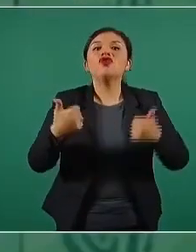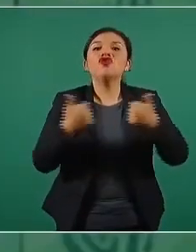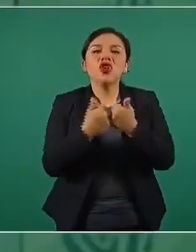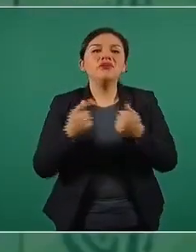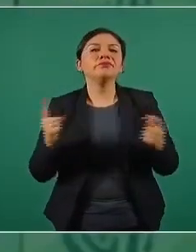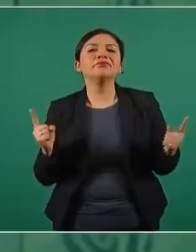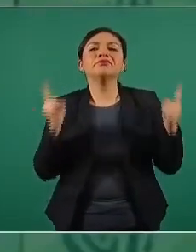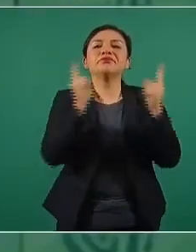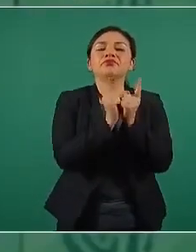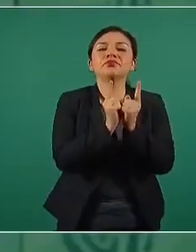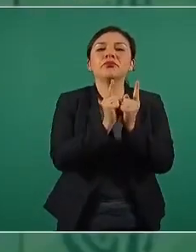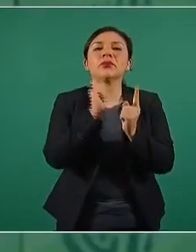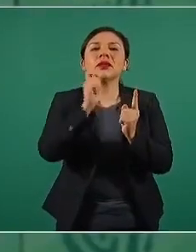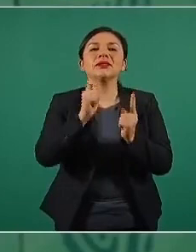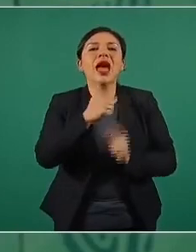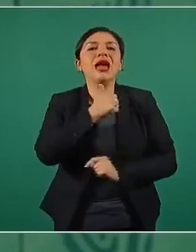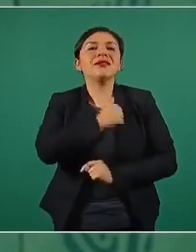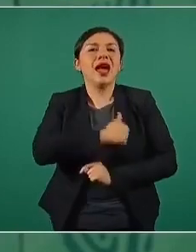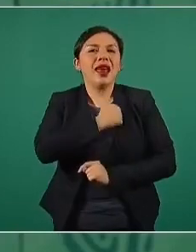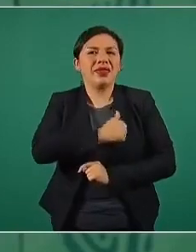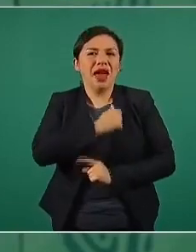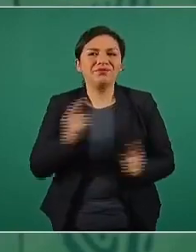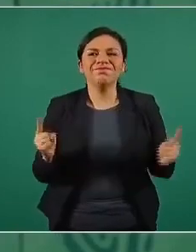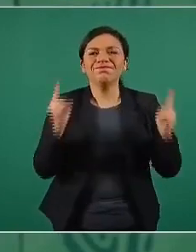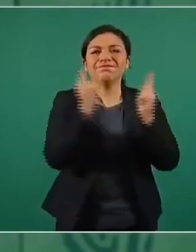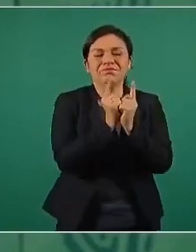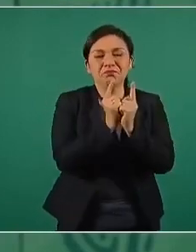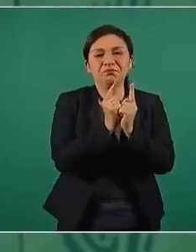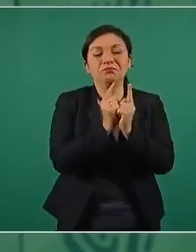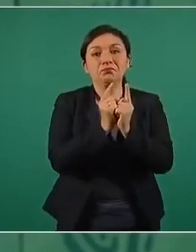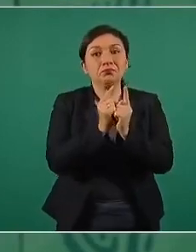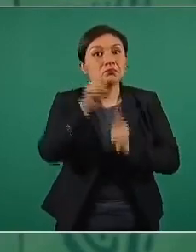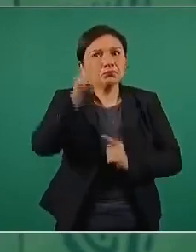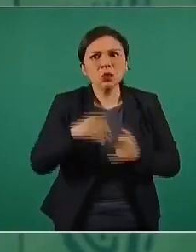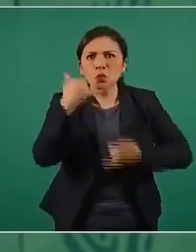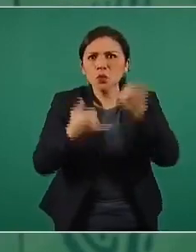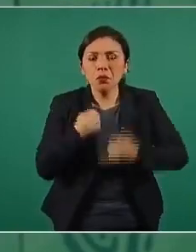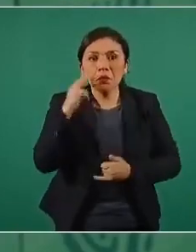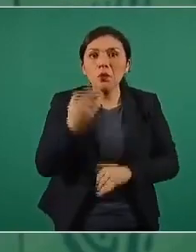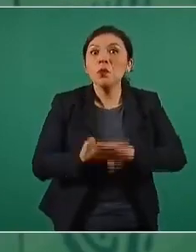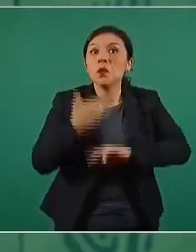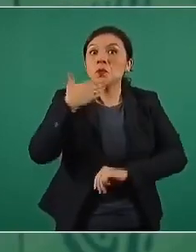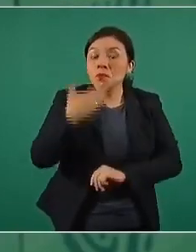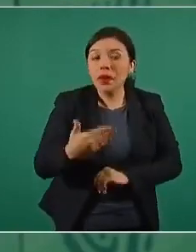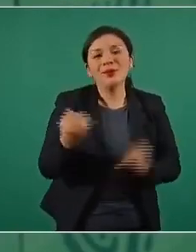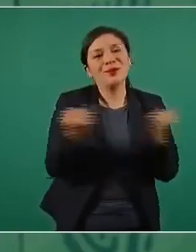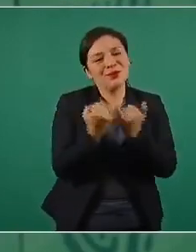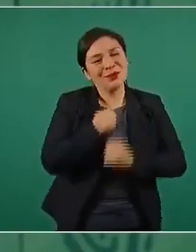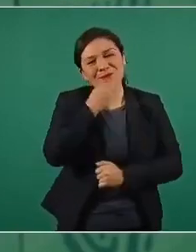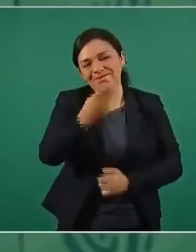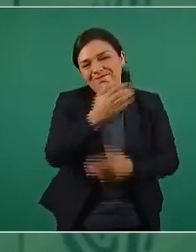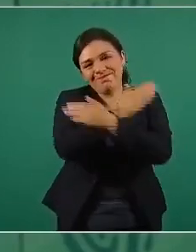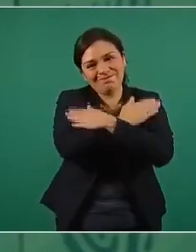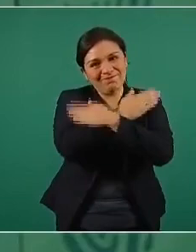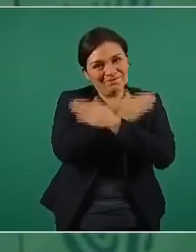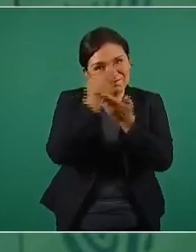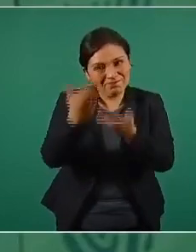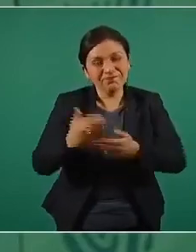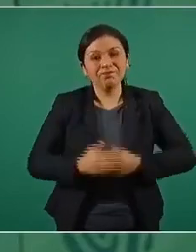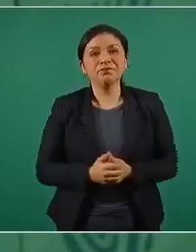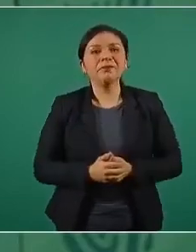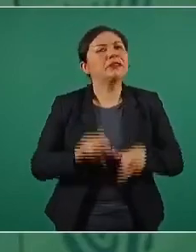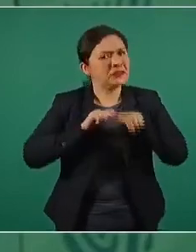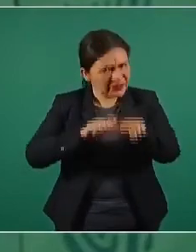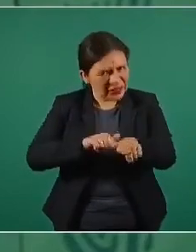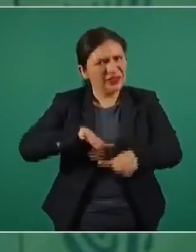a la selección de Canadá, hicieron muy buen papel, también les mandamos un abrazo y hay que